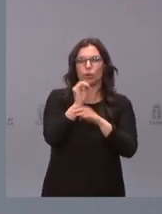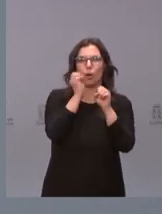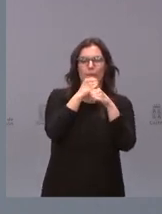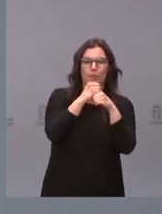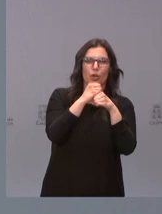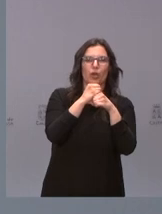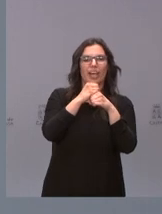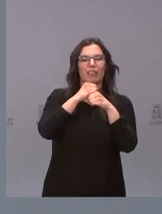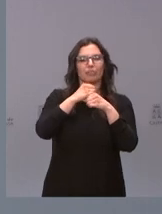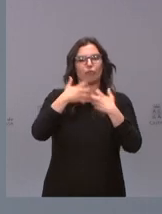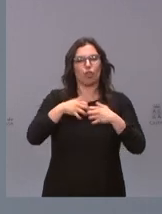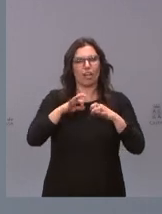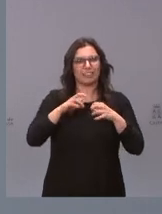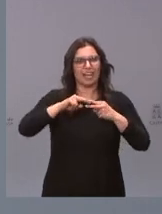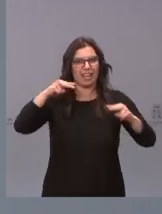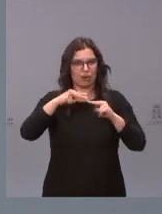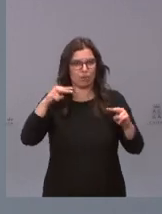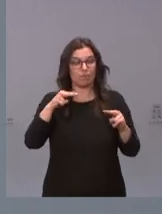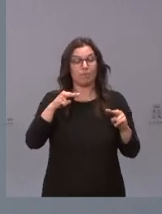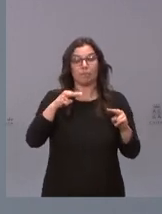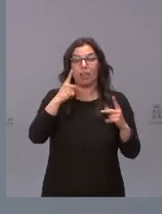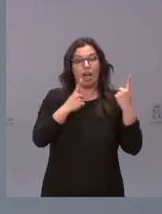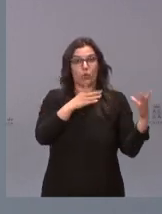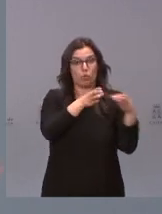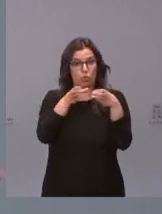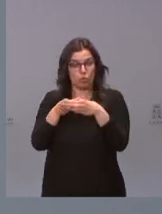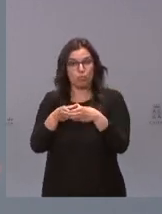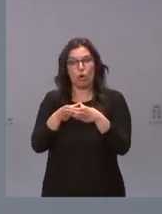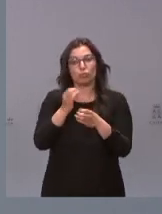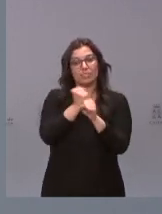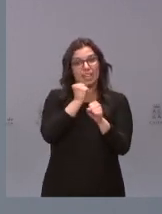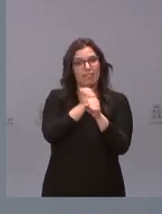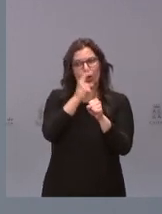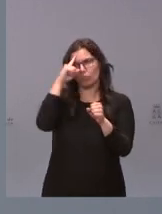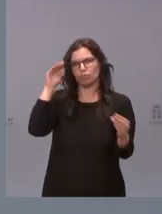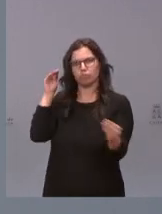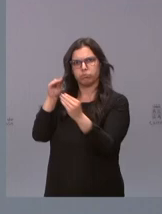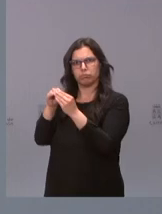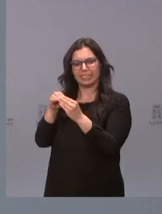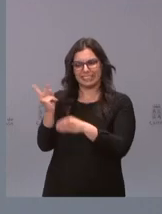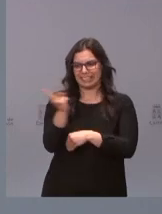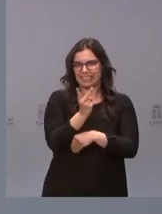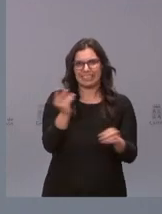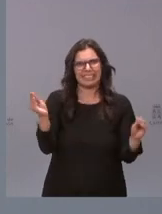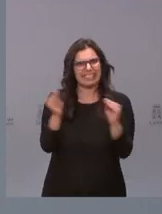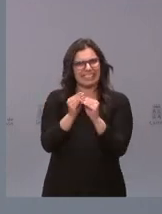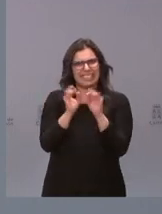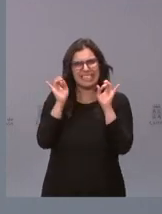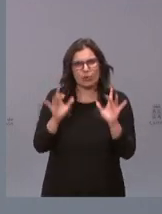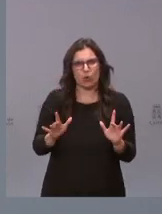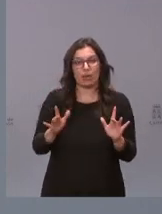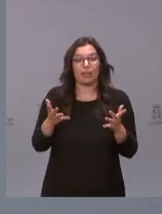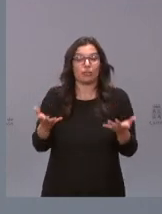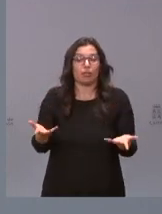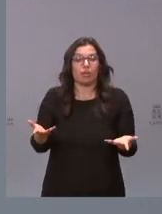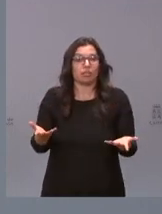Genómica hay grupos cuyo trabajo coincide perfectamente con el que se pretende emprender de manera